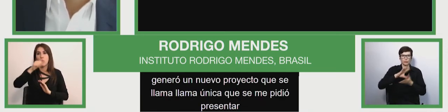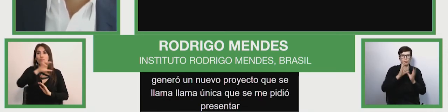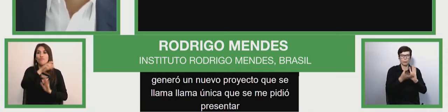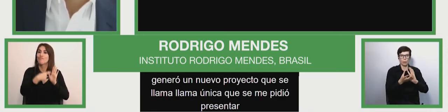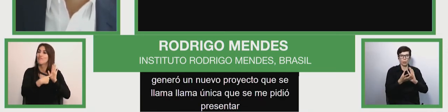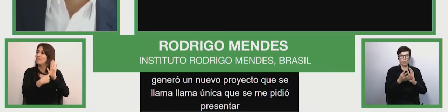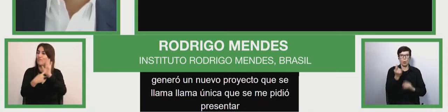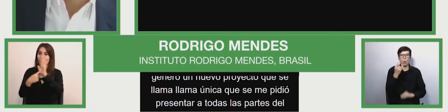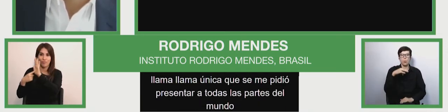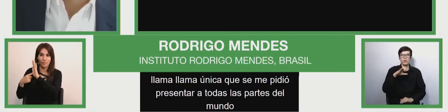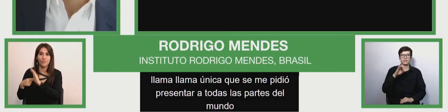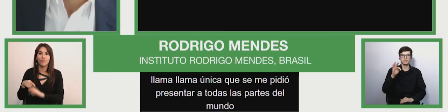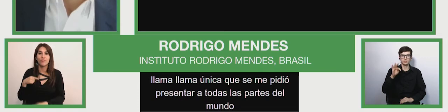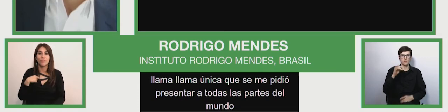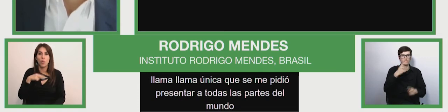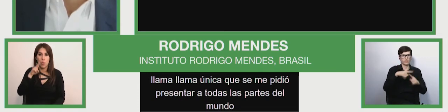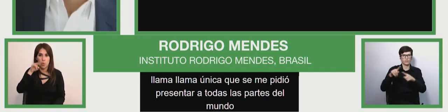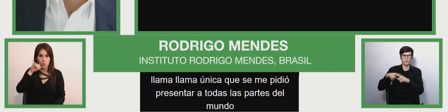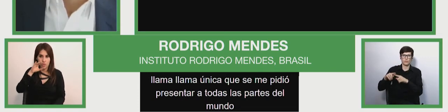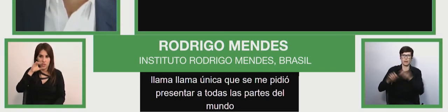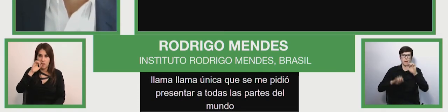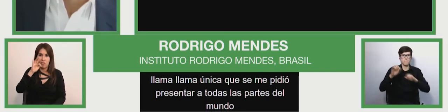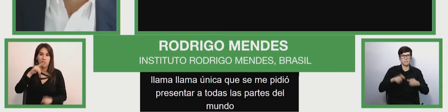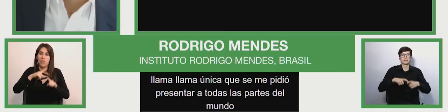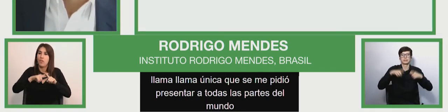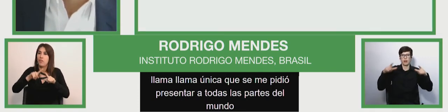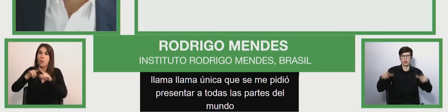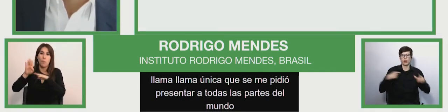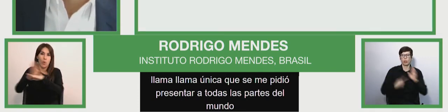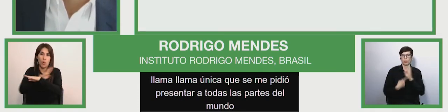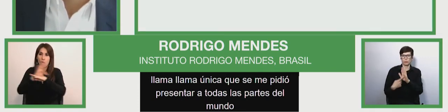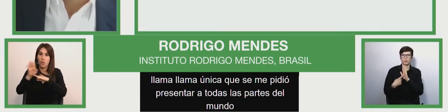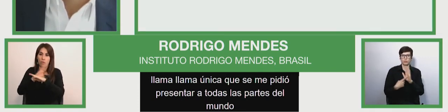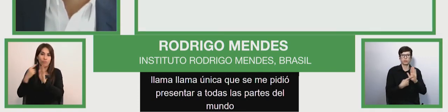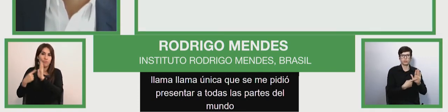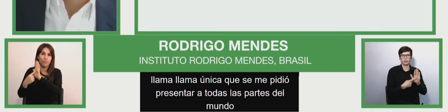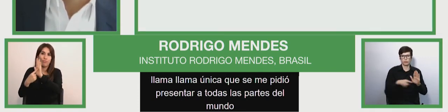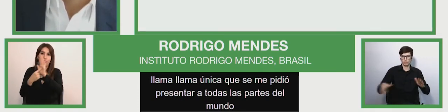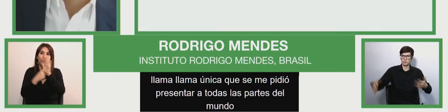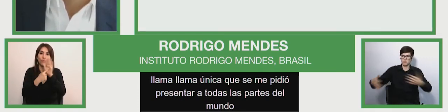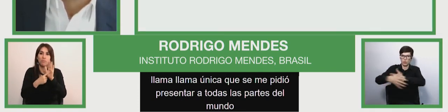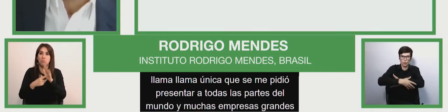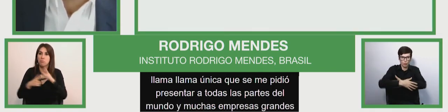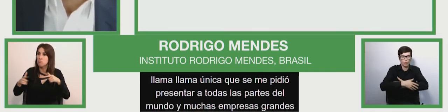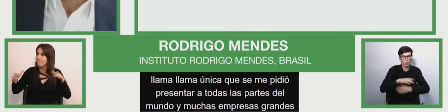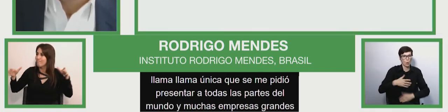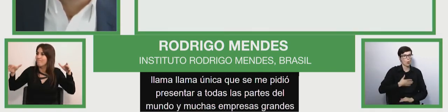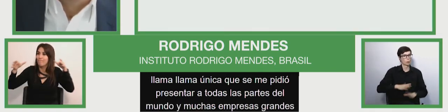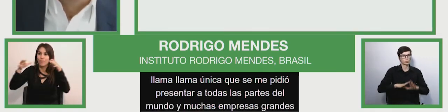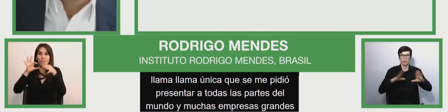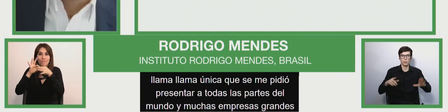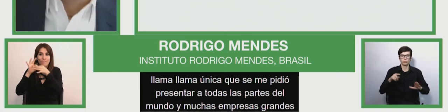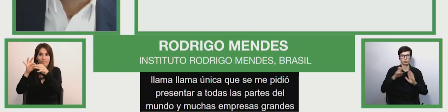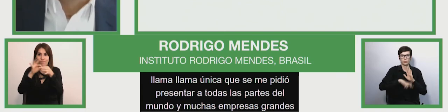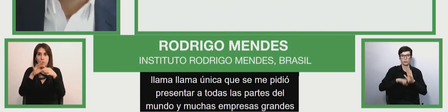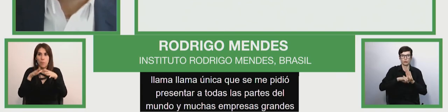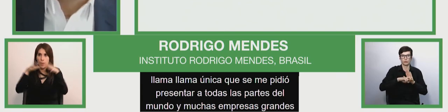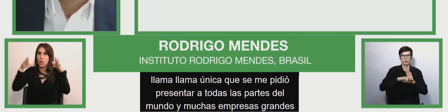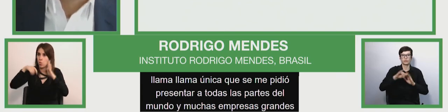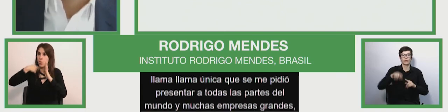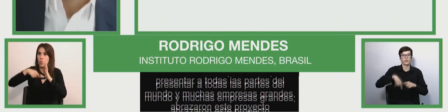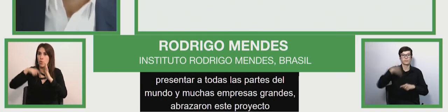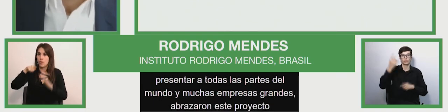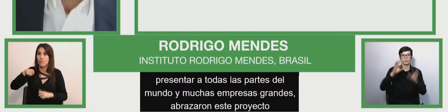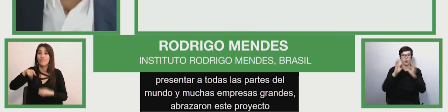muchas empresas grandes abrazaron este proyecto y podemos ir al próximo entonces